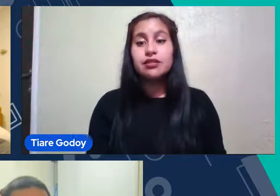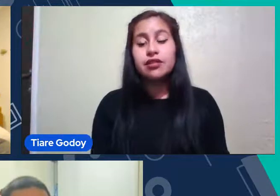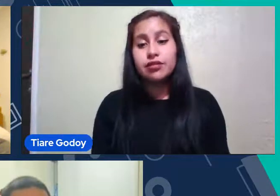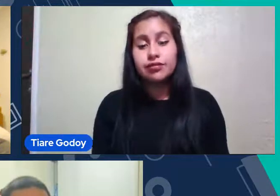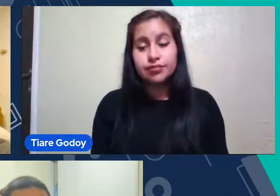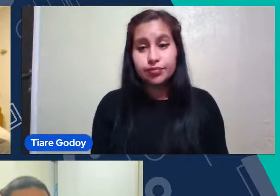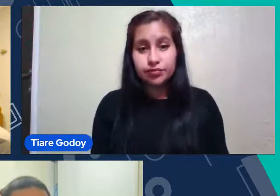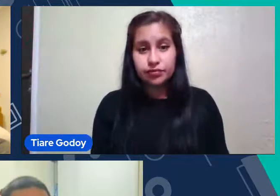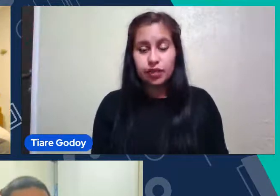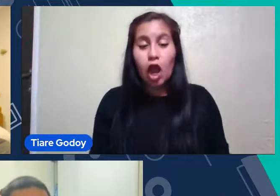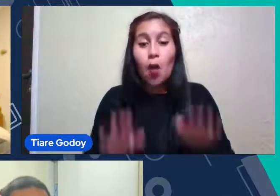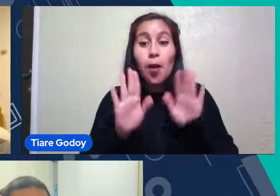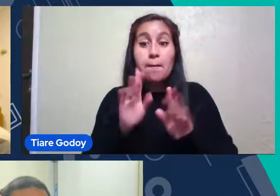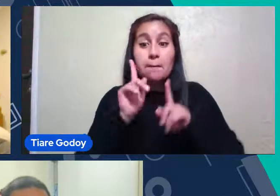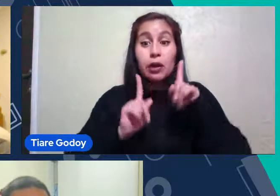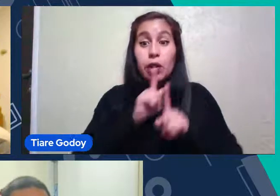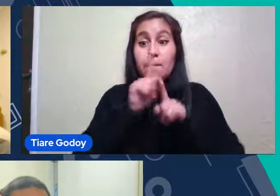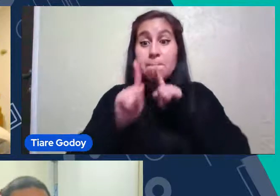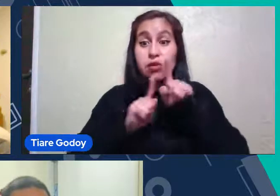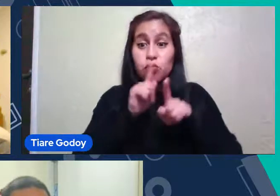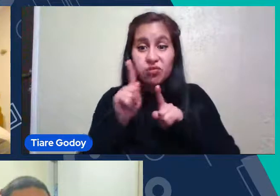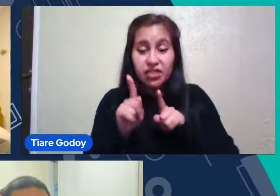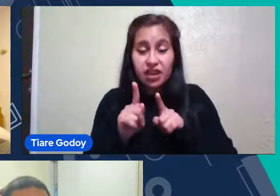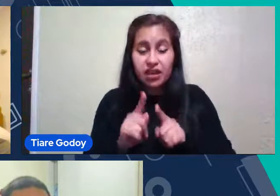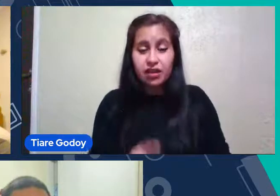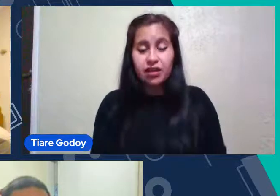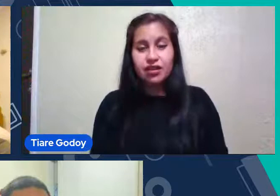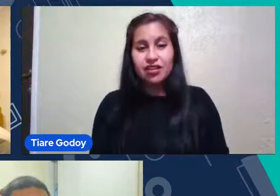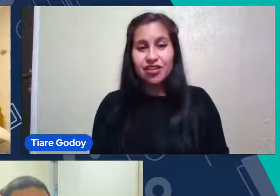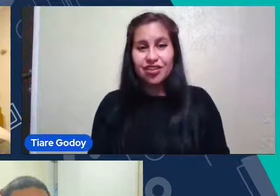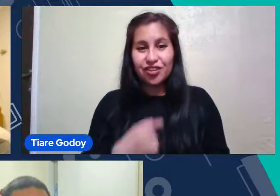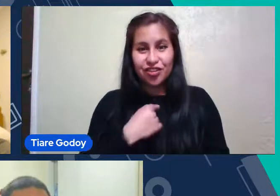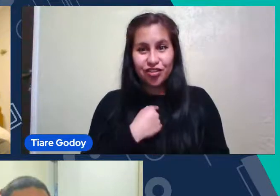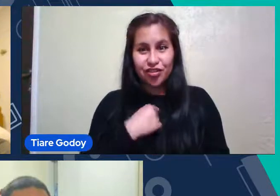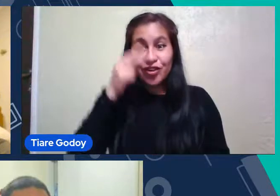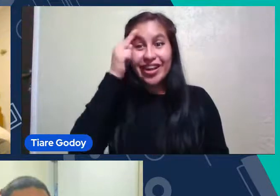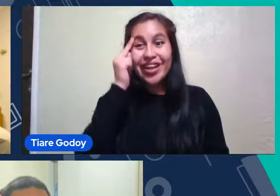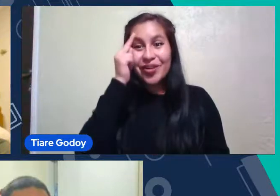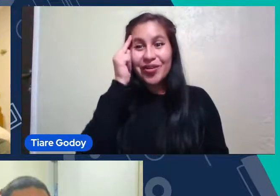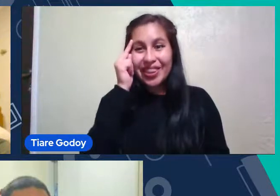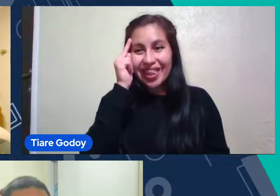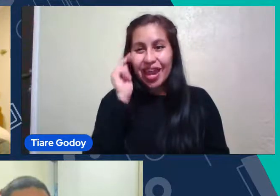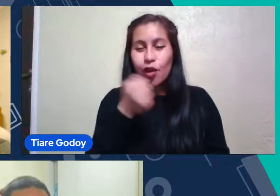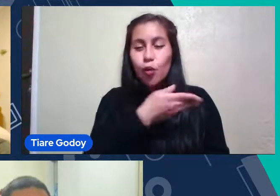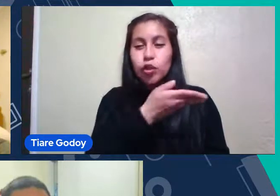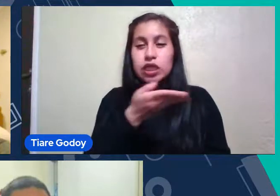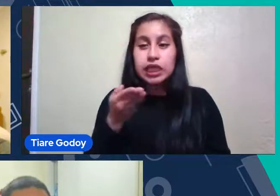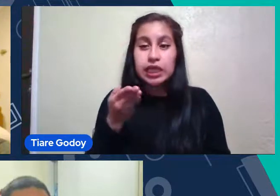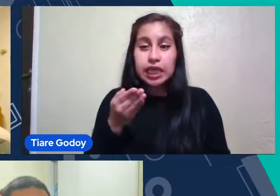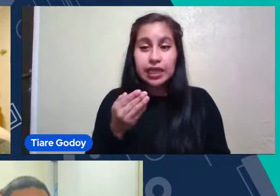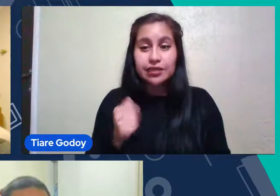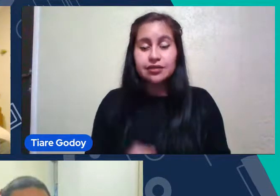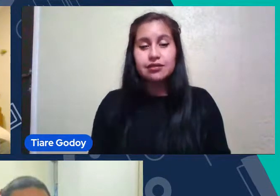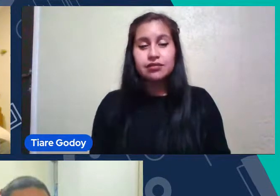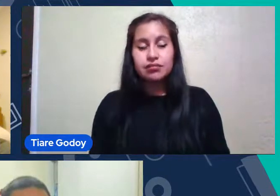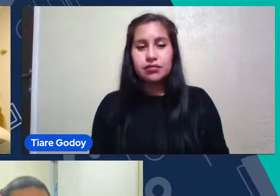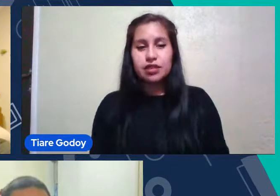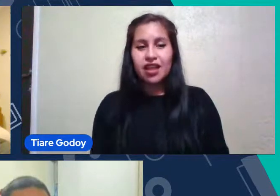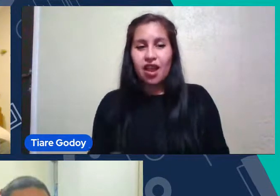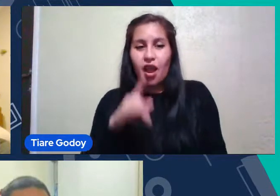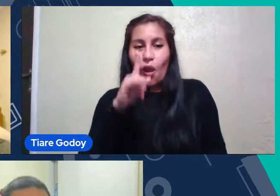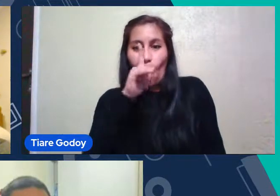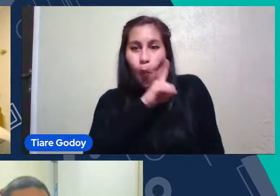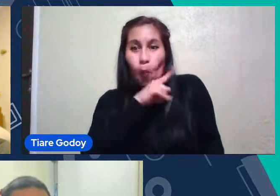Mientras esperamos Algunas preguntas Quería Bueno Y también Recordarles Que Están en los Últimos minutos Para